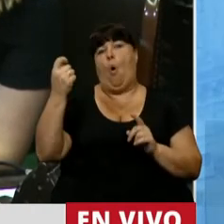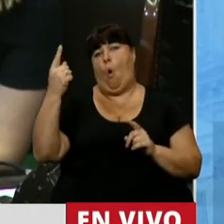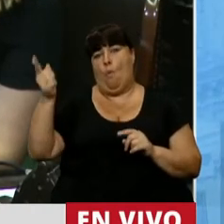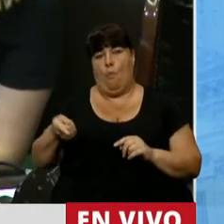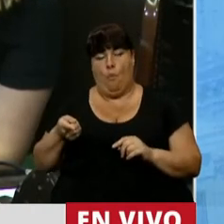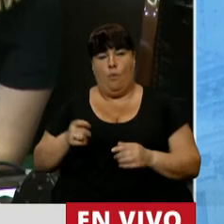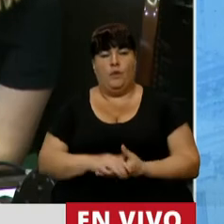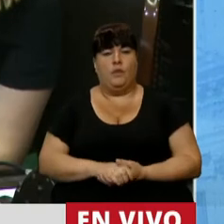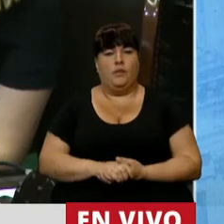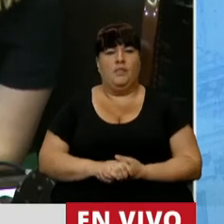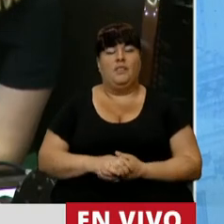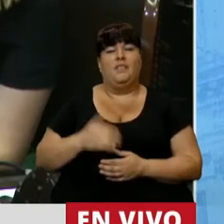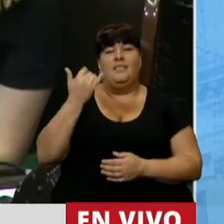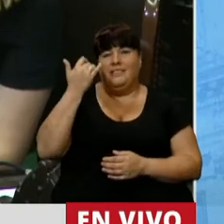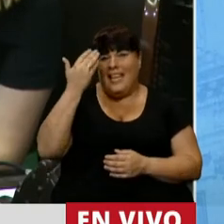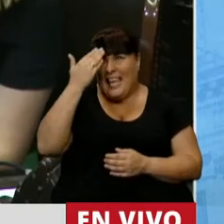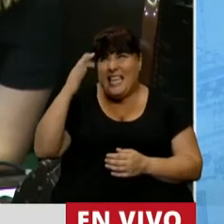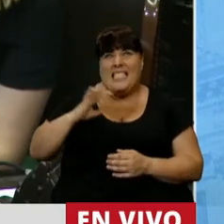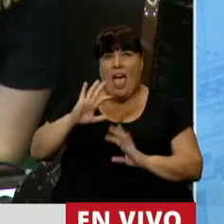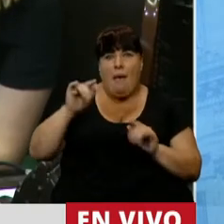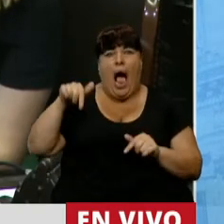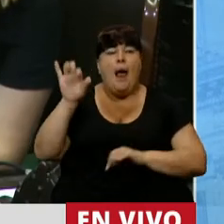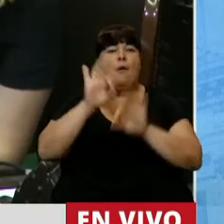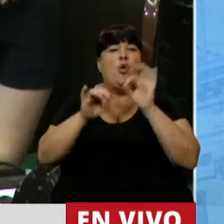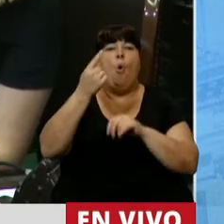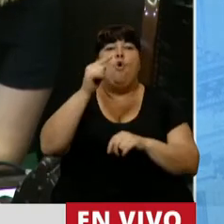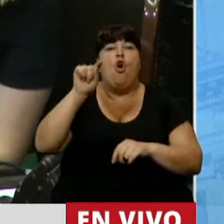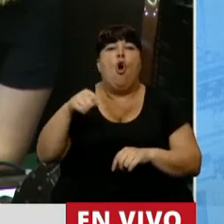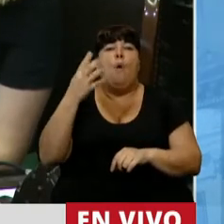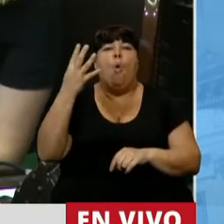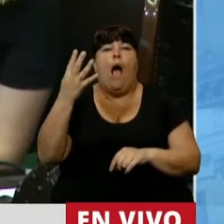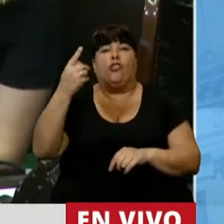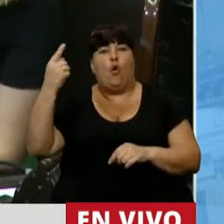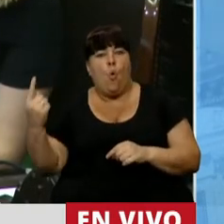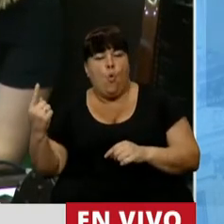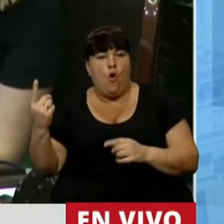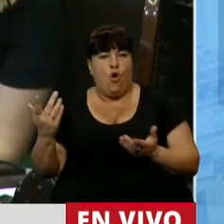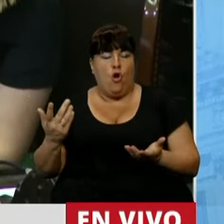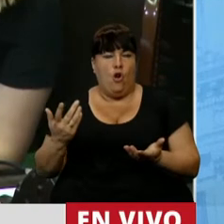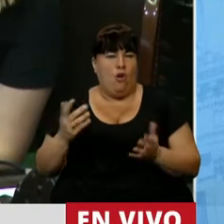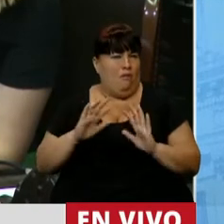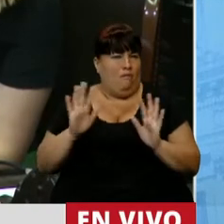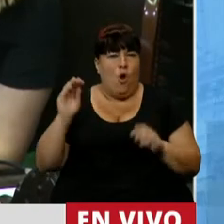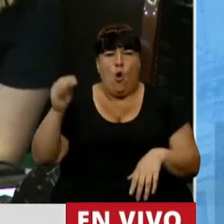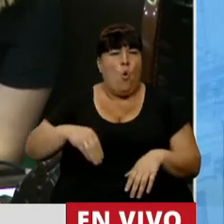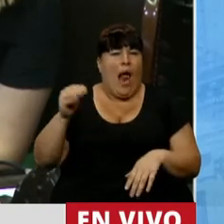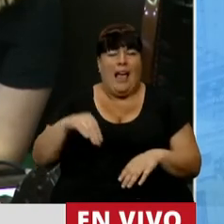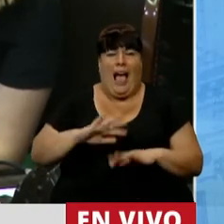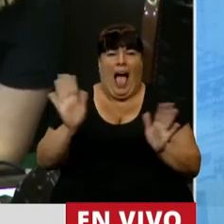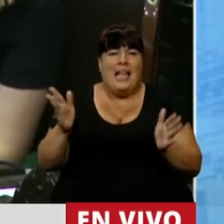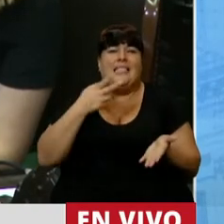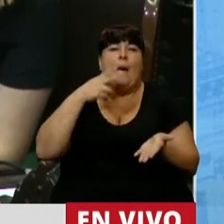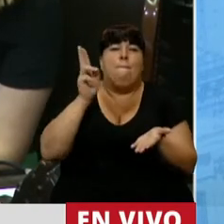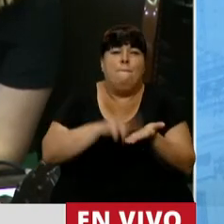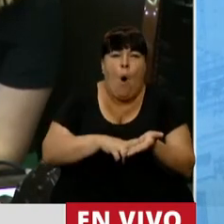han pasado apenas 15 años y hoy la tasa es de 1,4 a 1 ya no alcanzan con los